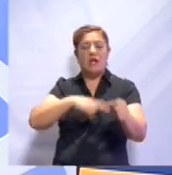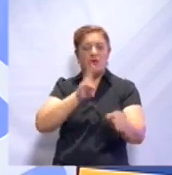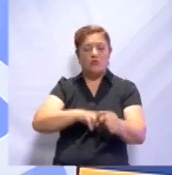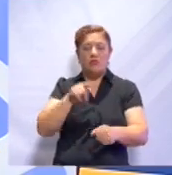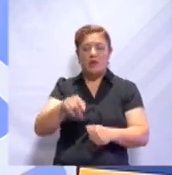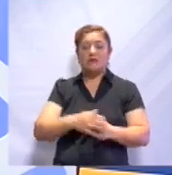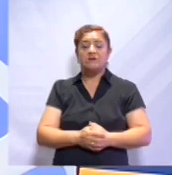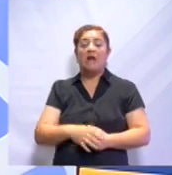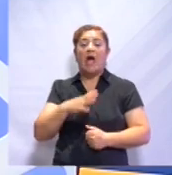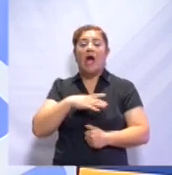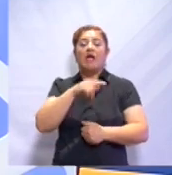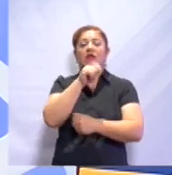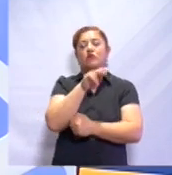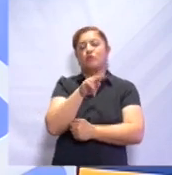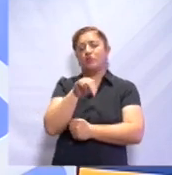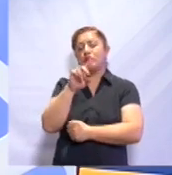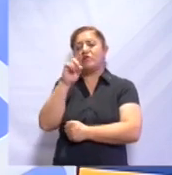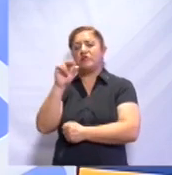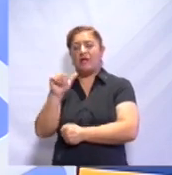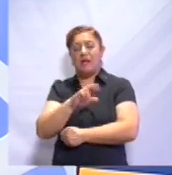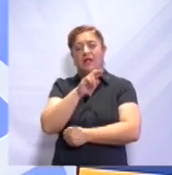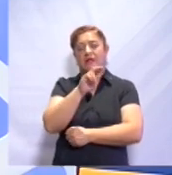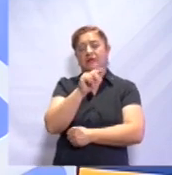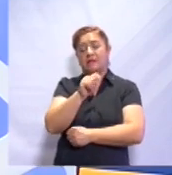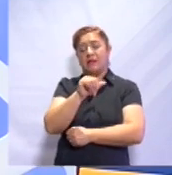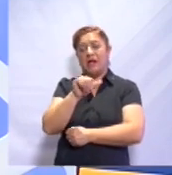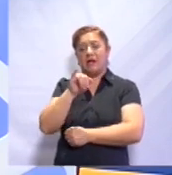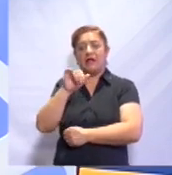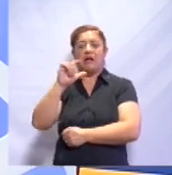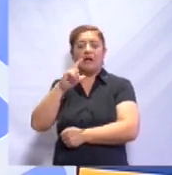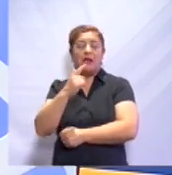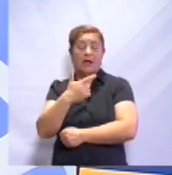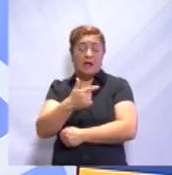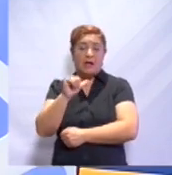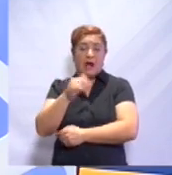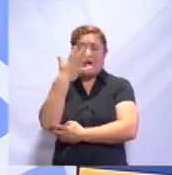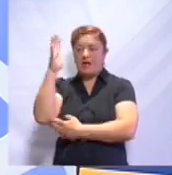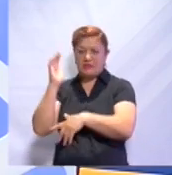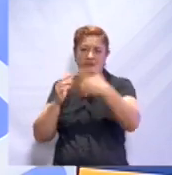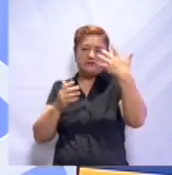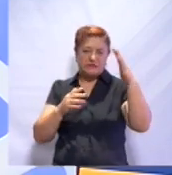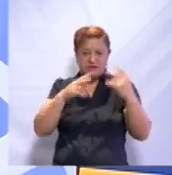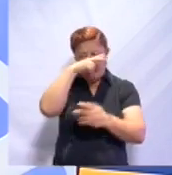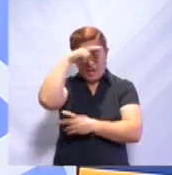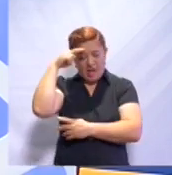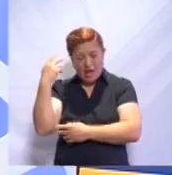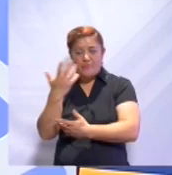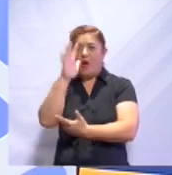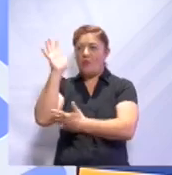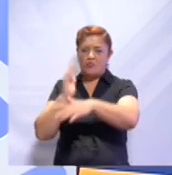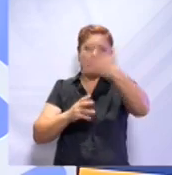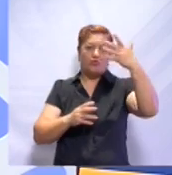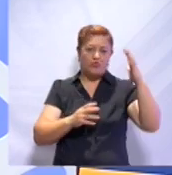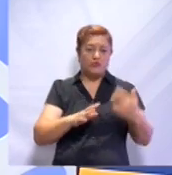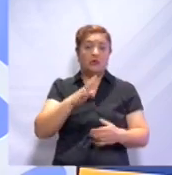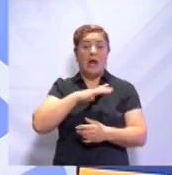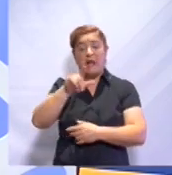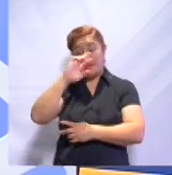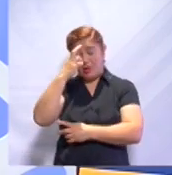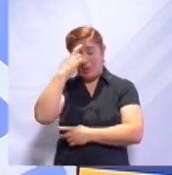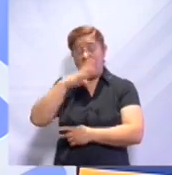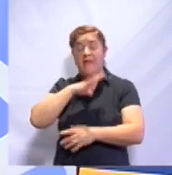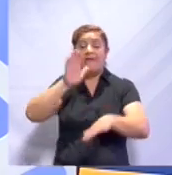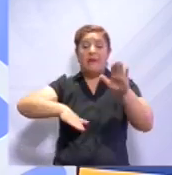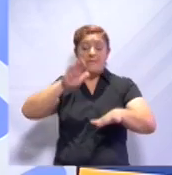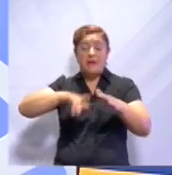encontramos a la tundra, la taiga, la selva, el bosque. Recuerda que cada una de estas situaciones depende de la